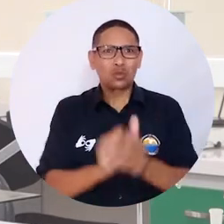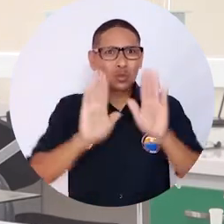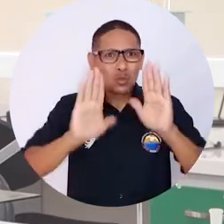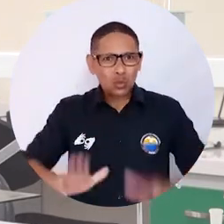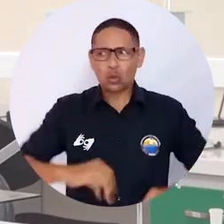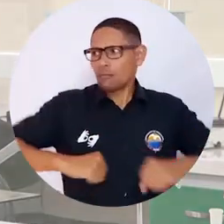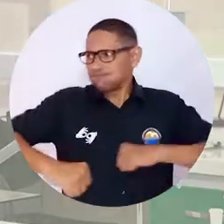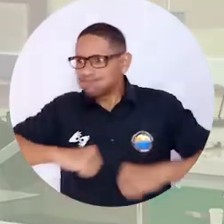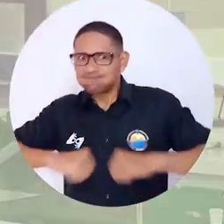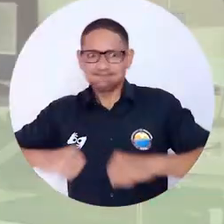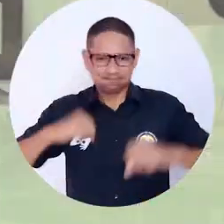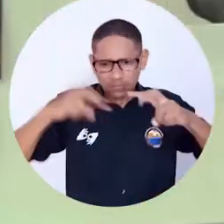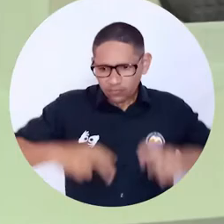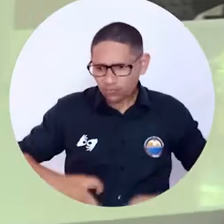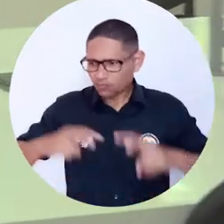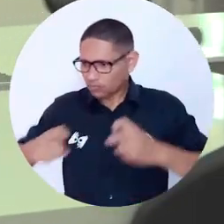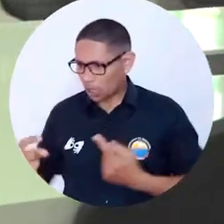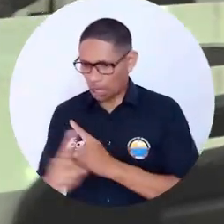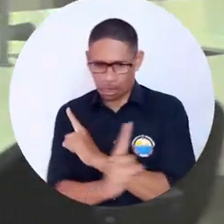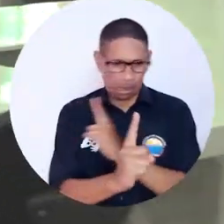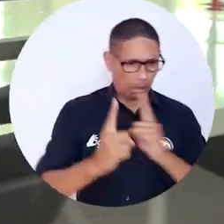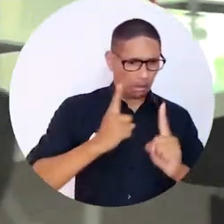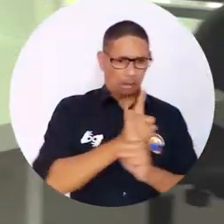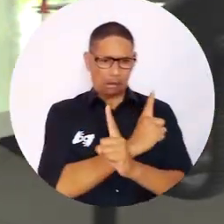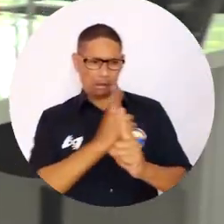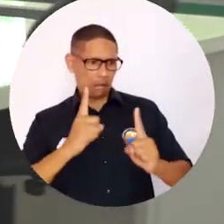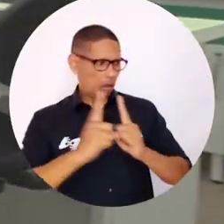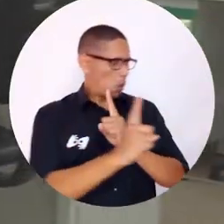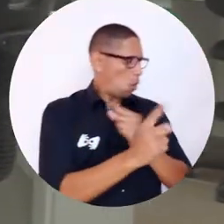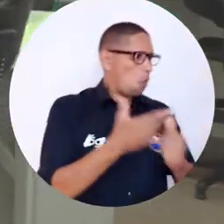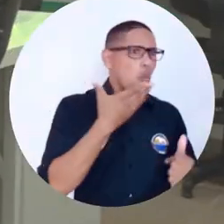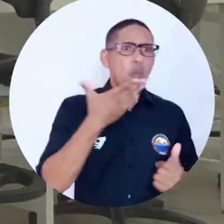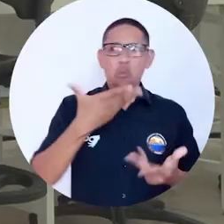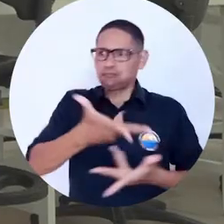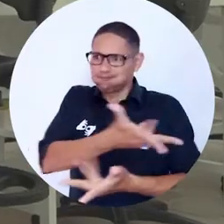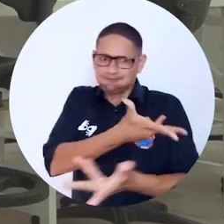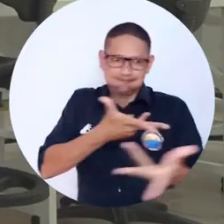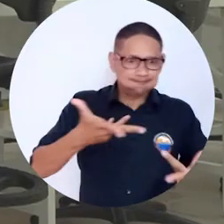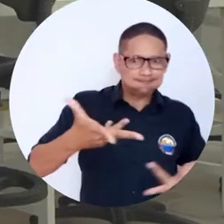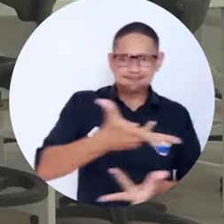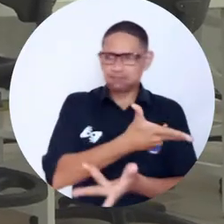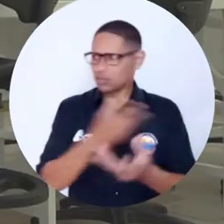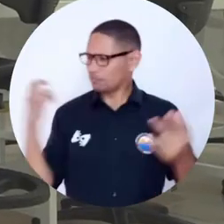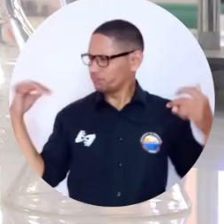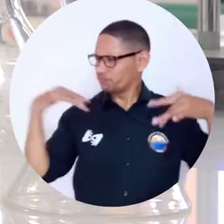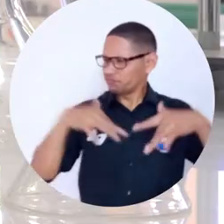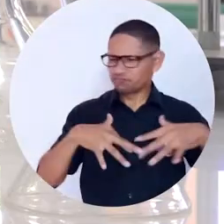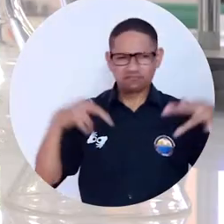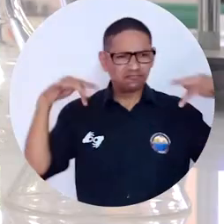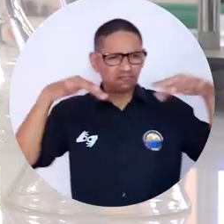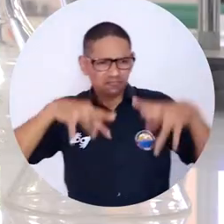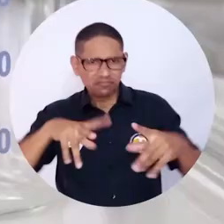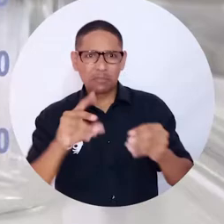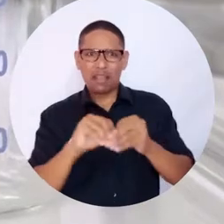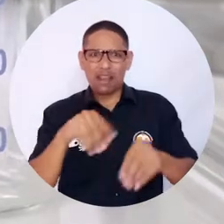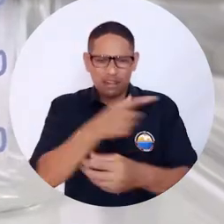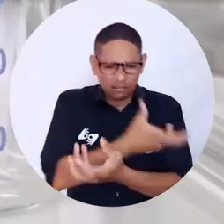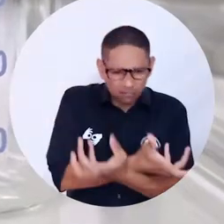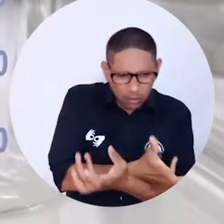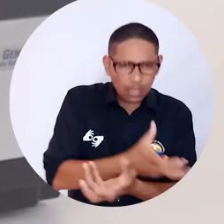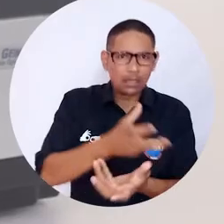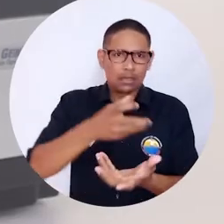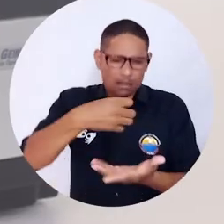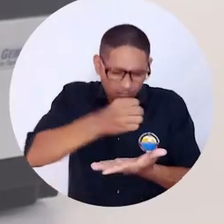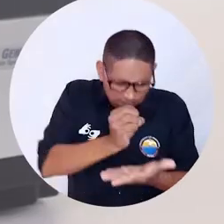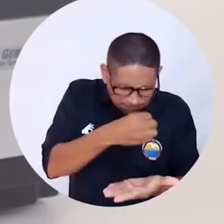investigativa que genera el tener un espacio donde confluyen los integrantes, los componentes y podemos generar